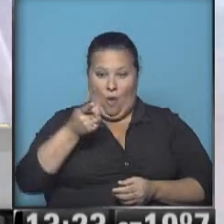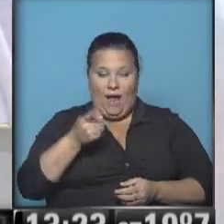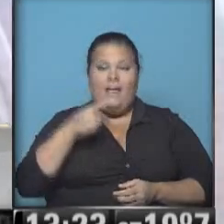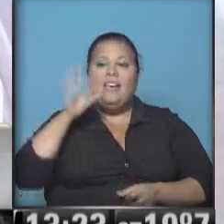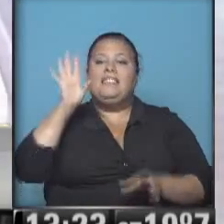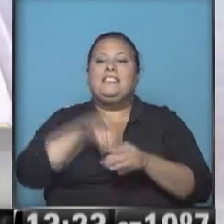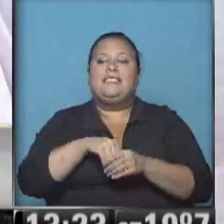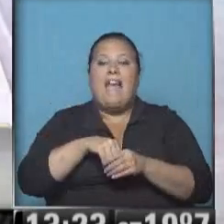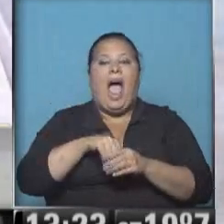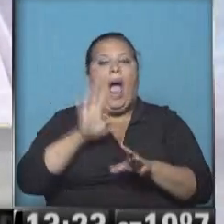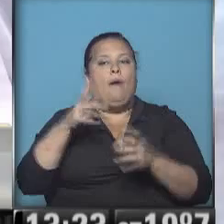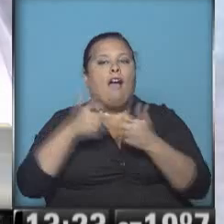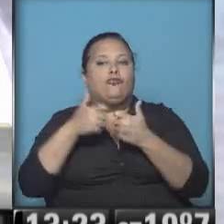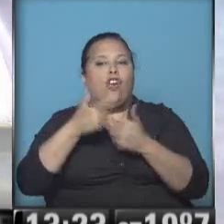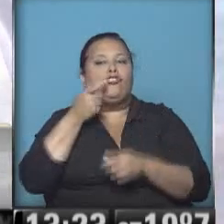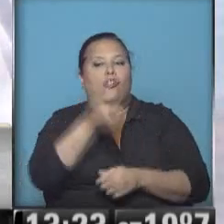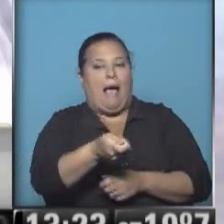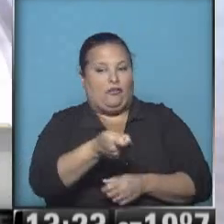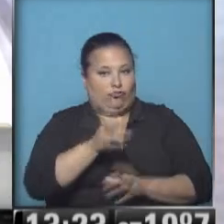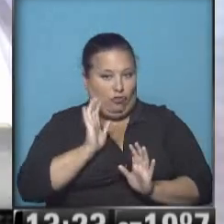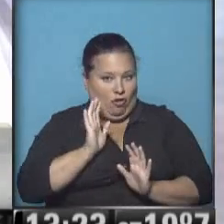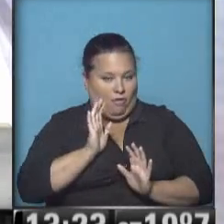partícipe secundario del asesinato.